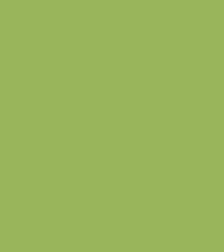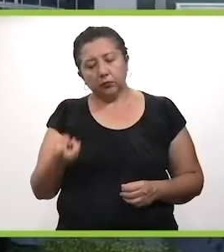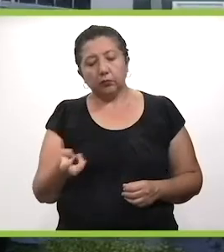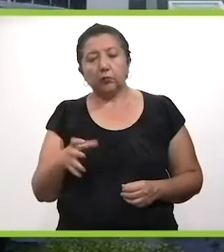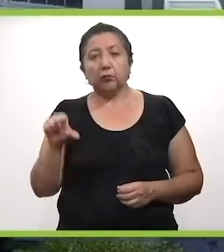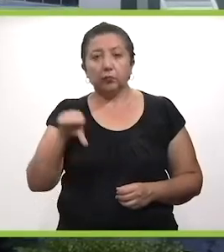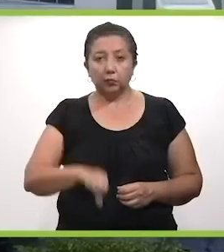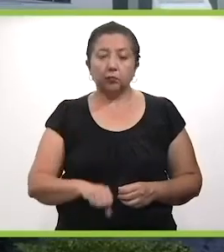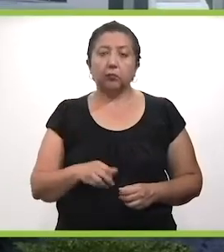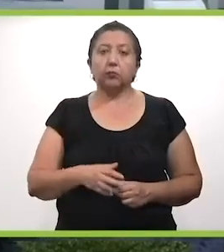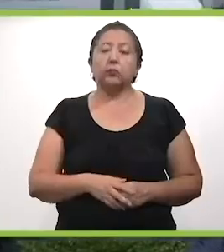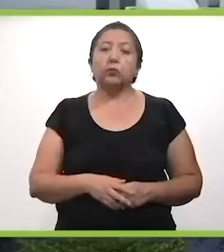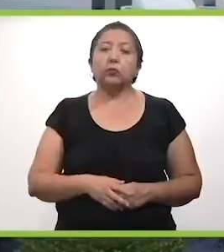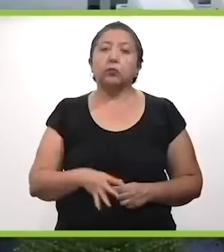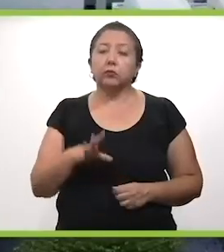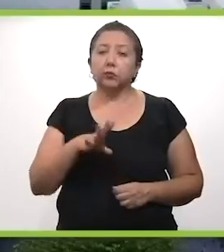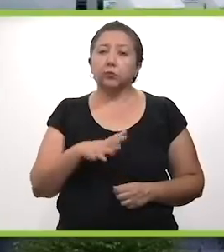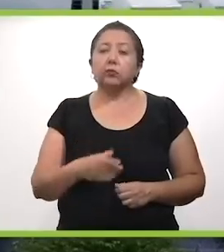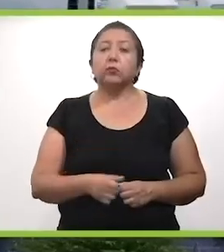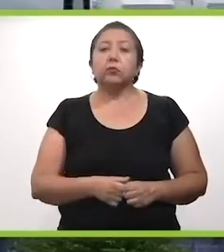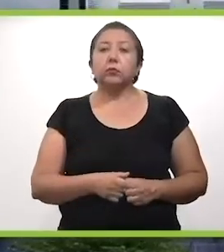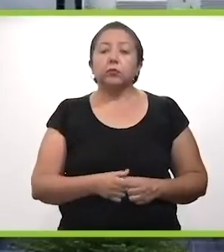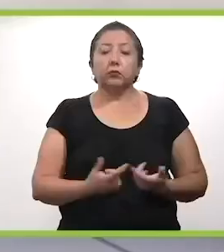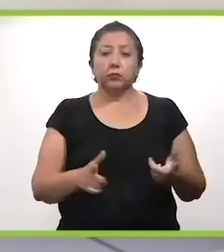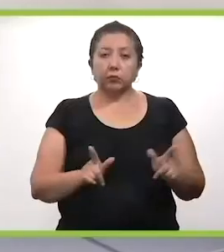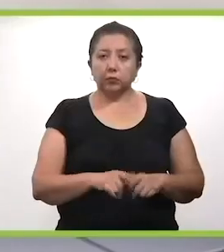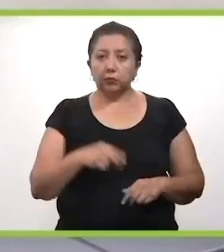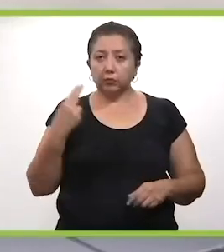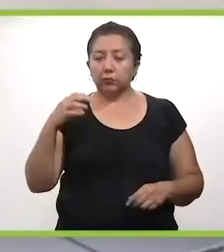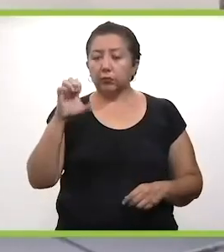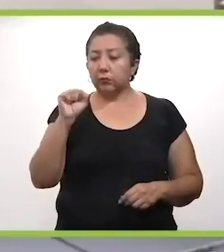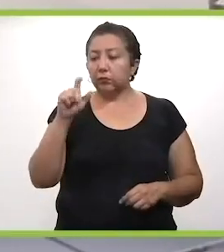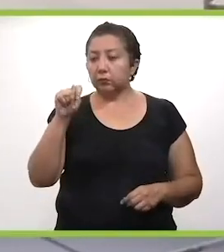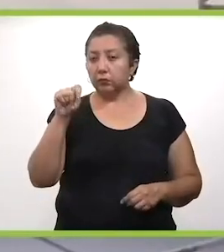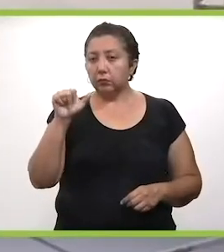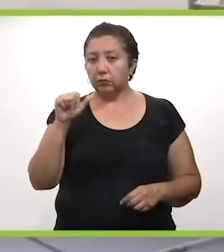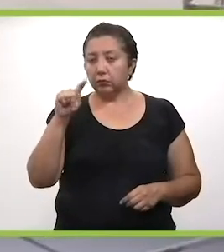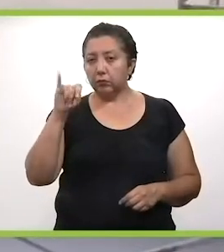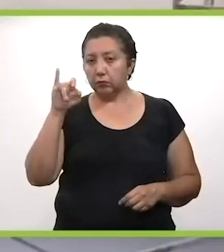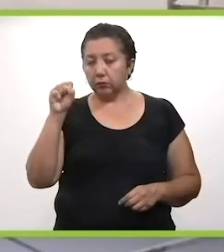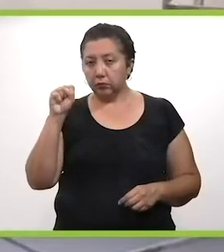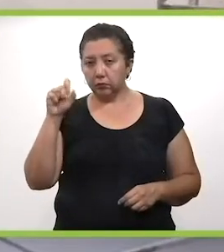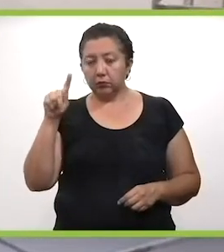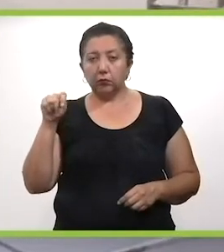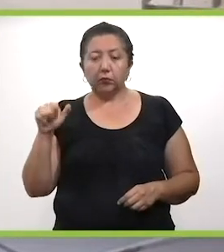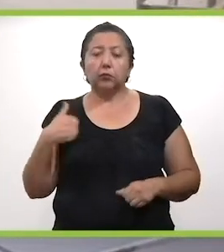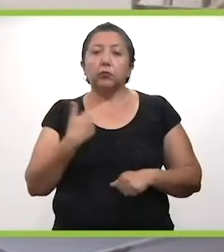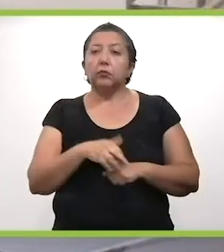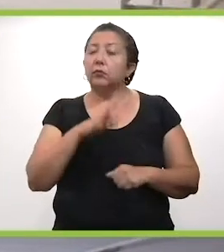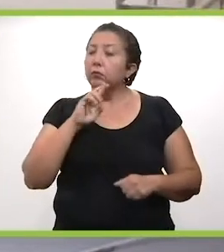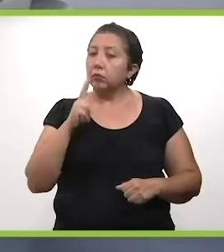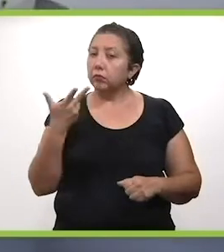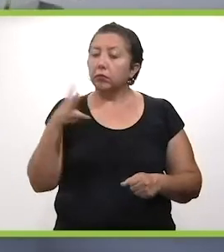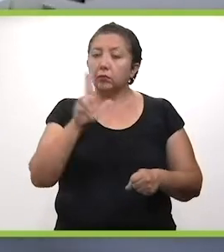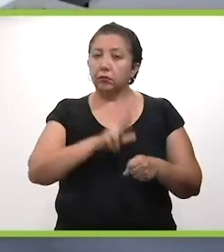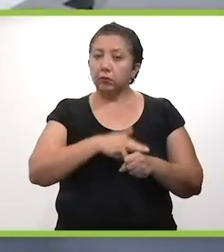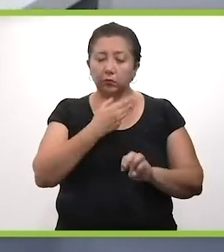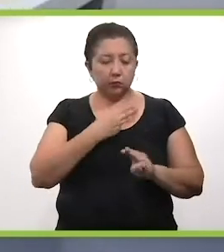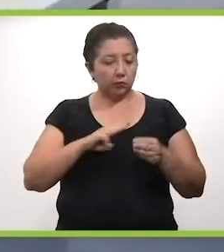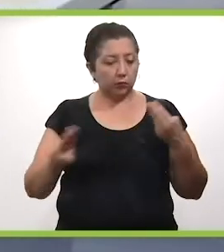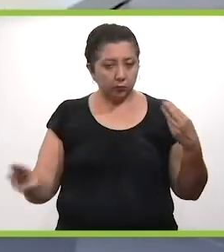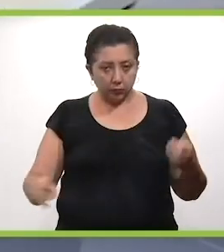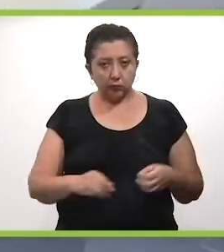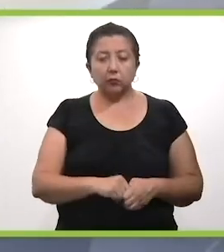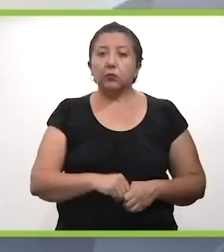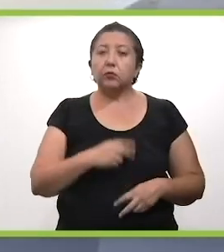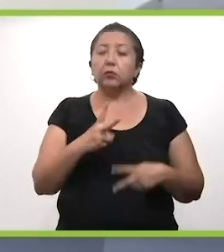bajos. Y bueno, pues hoy existe una agrupación que se llama Estatista. Estatista hace un índice de los mejores